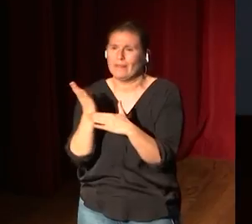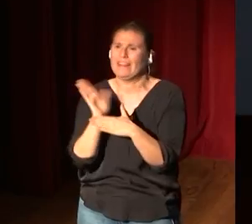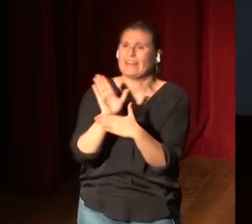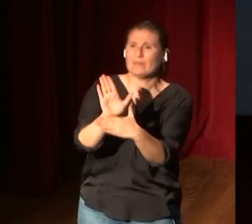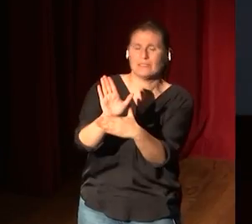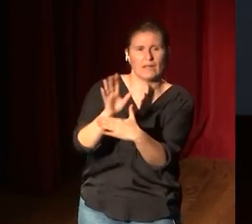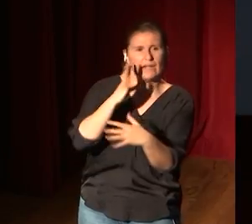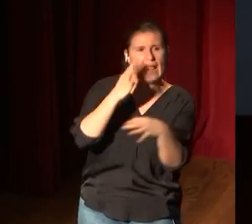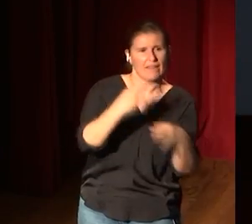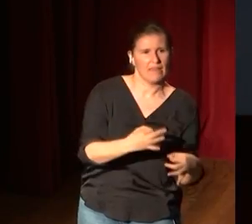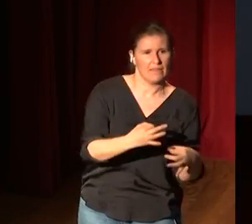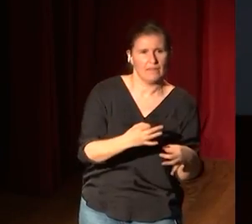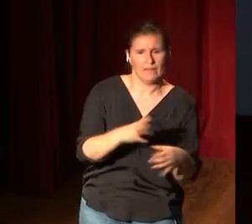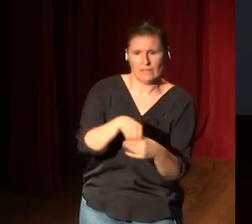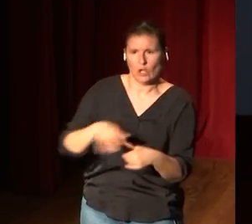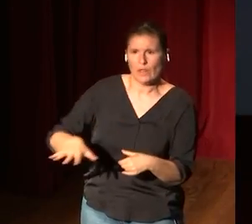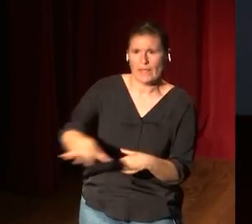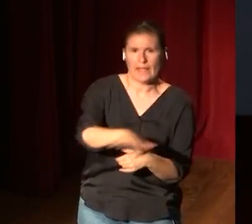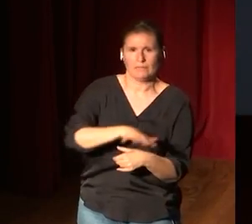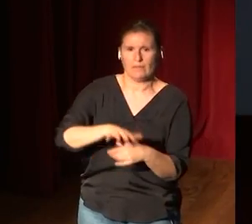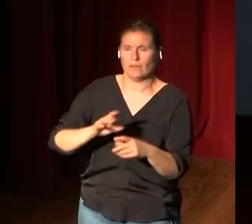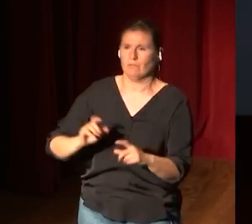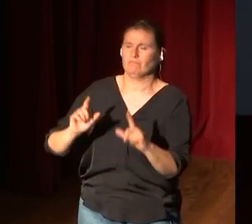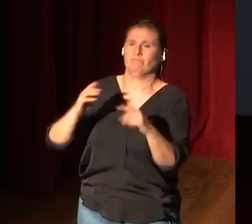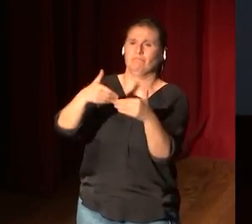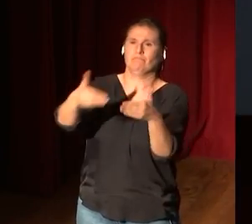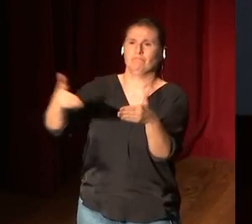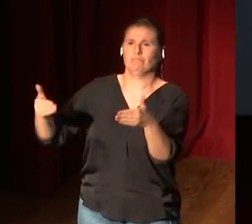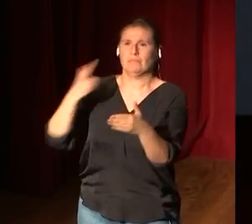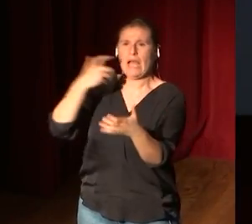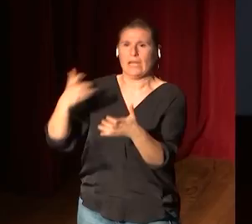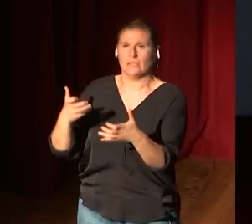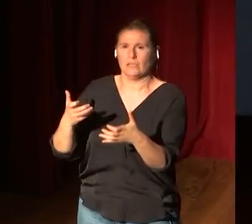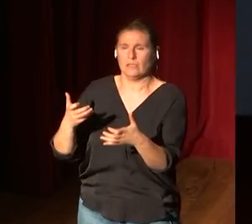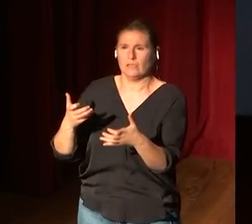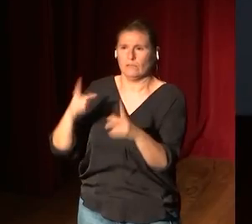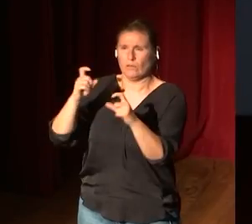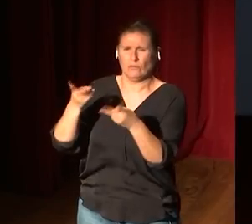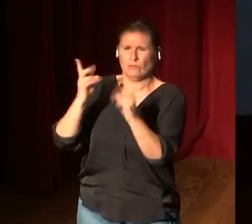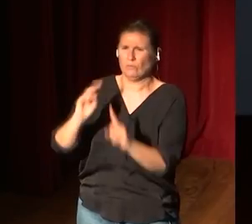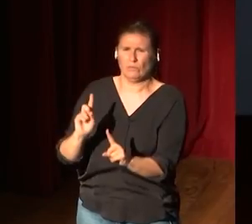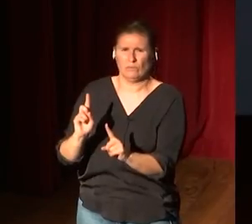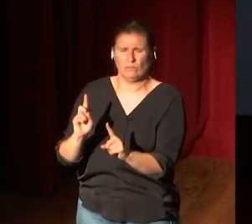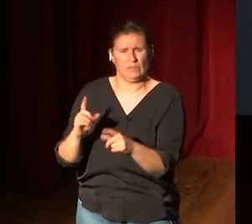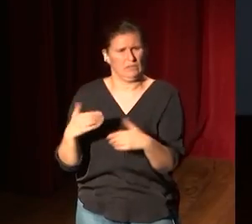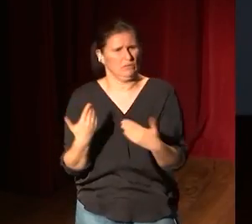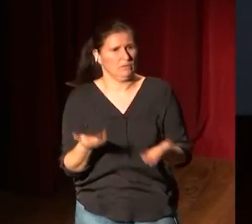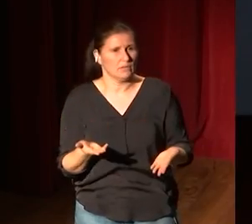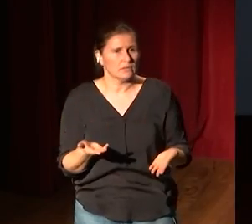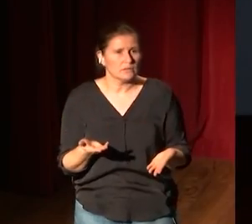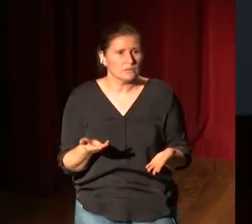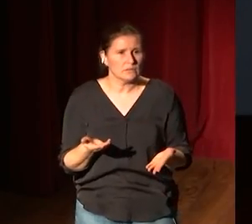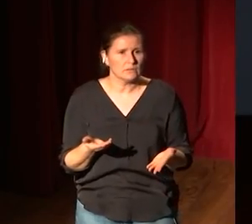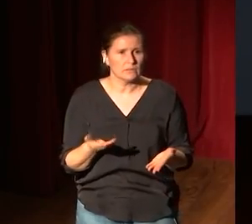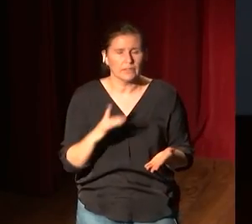realidad, en un espacio en el que está expuesto arte no vamos a permitir, ¿por qué se permite entonces que